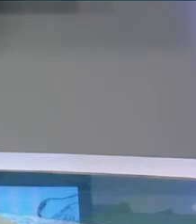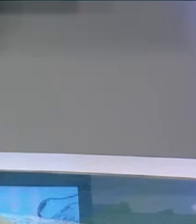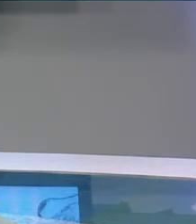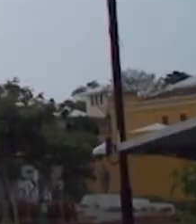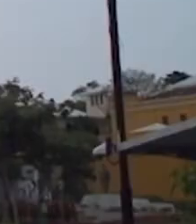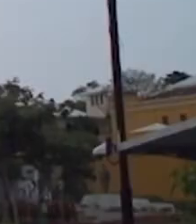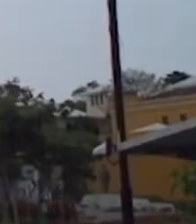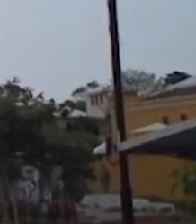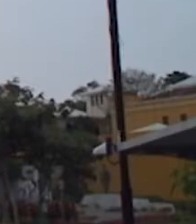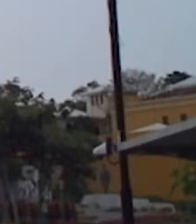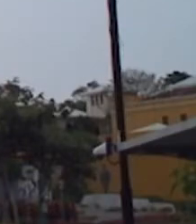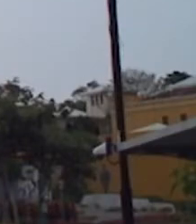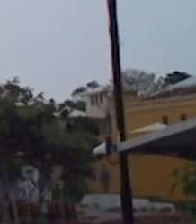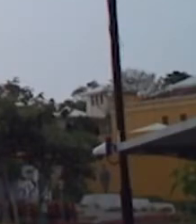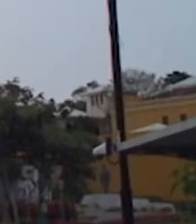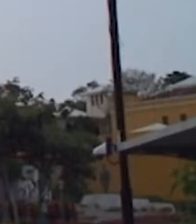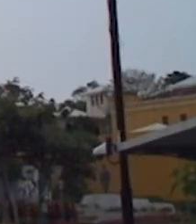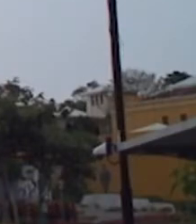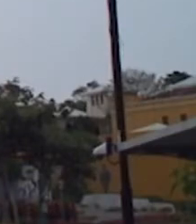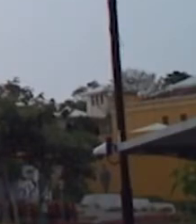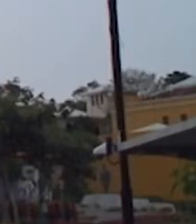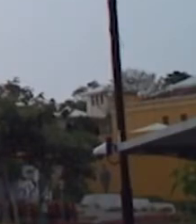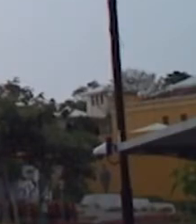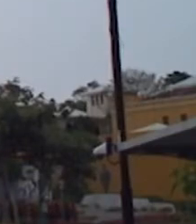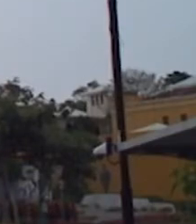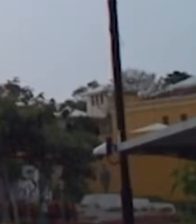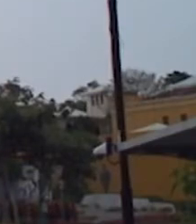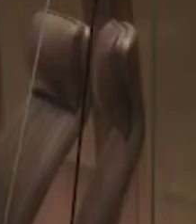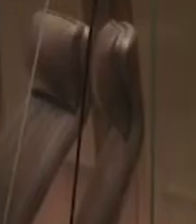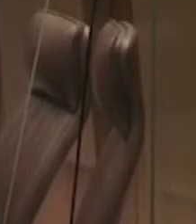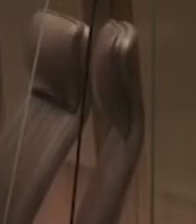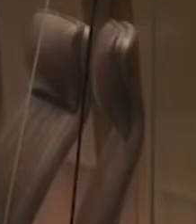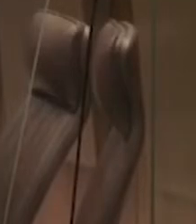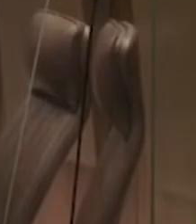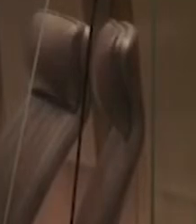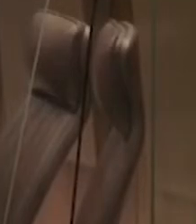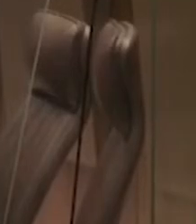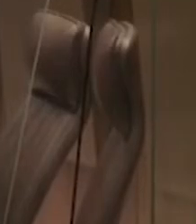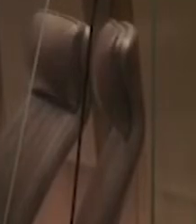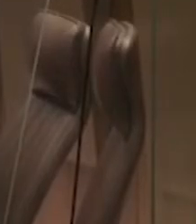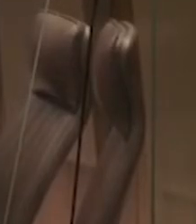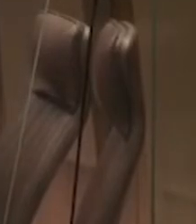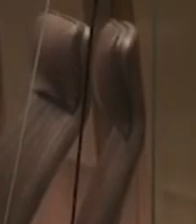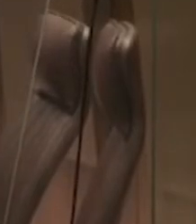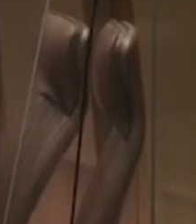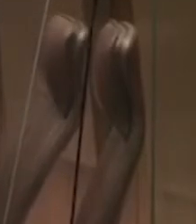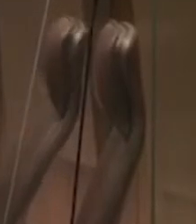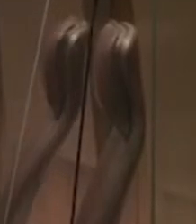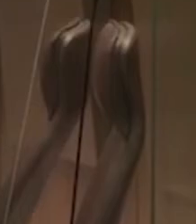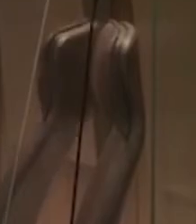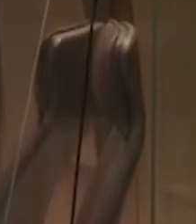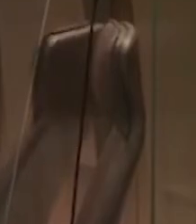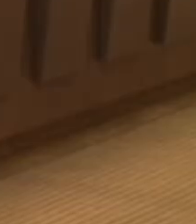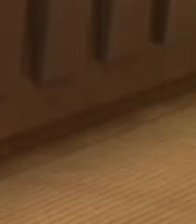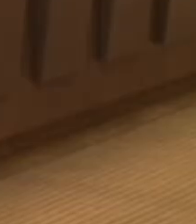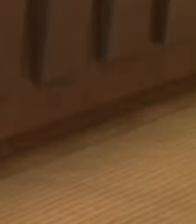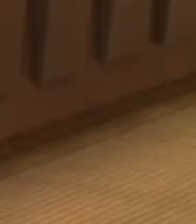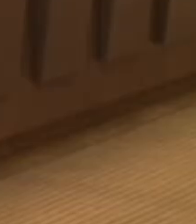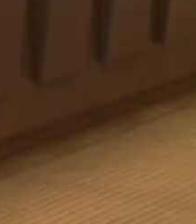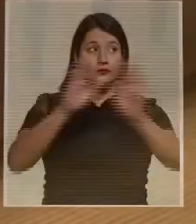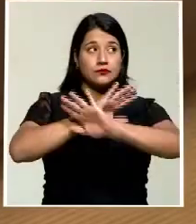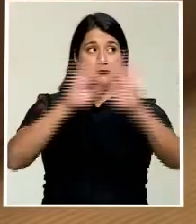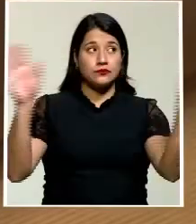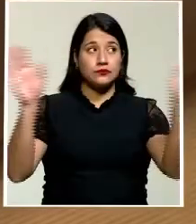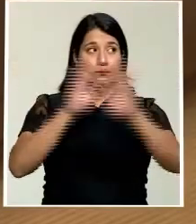La Comisión de Consultas de Constitucionalidad fue convocada para este próximo jueves con la finalidad de empezar a corregir el texto de